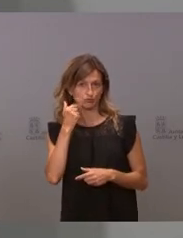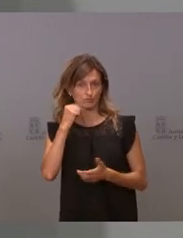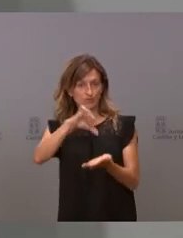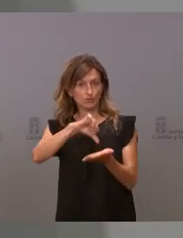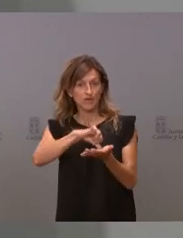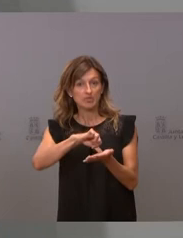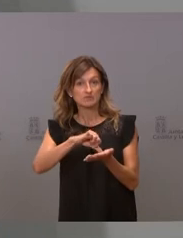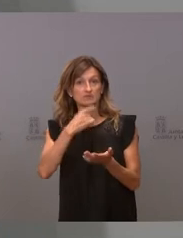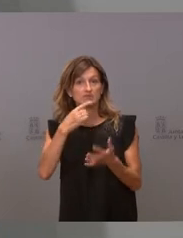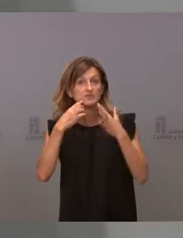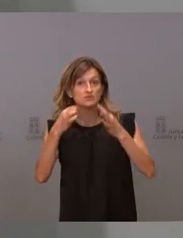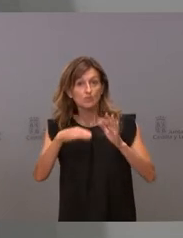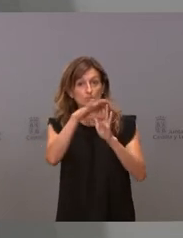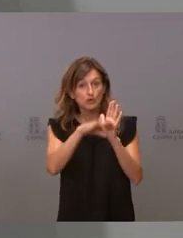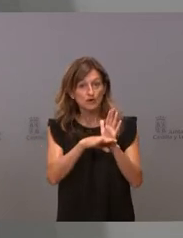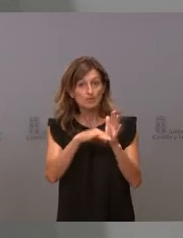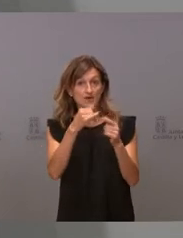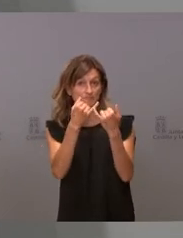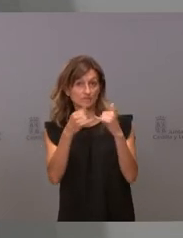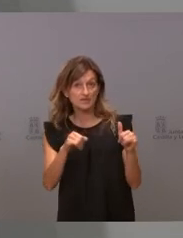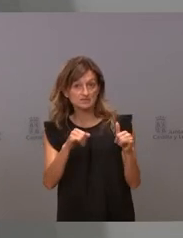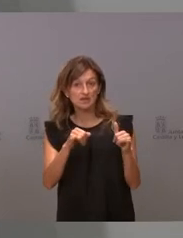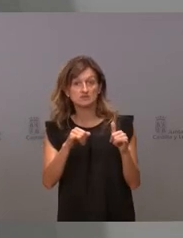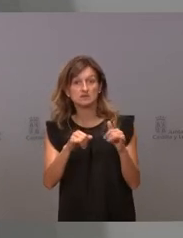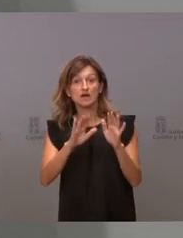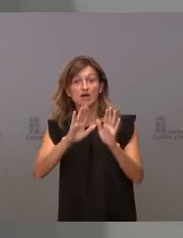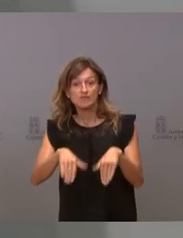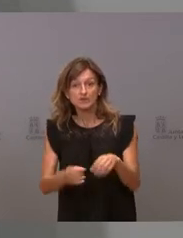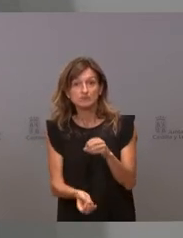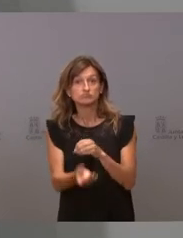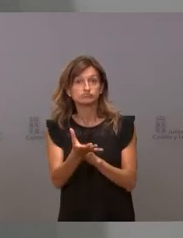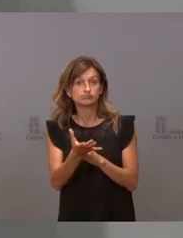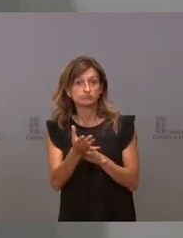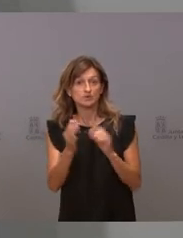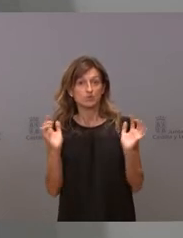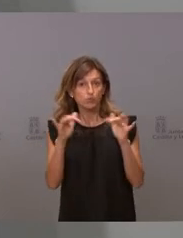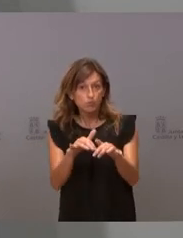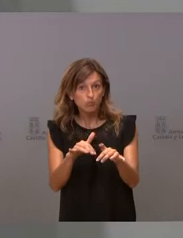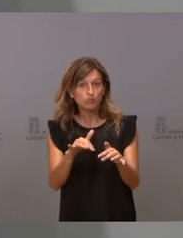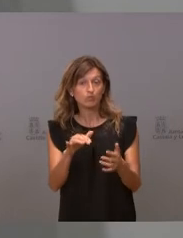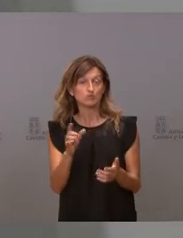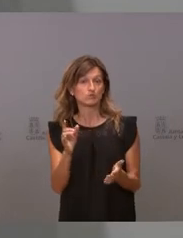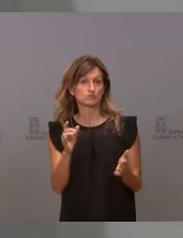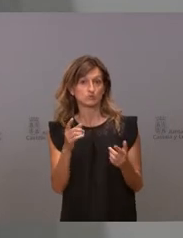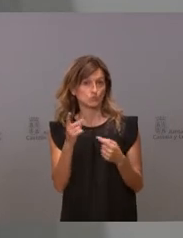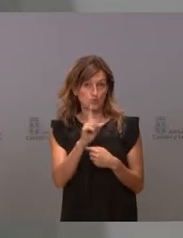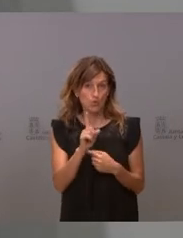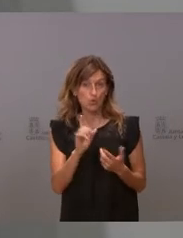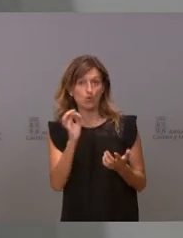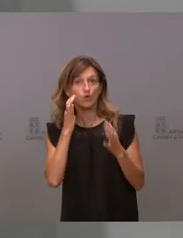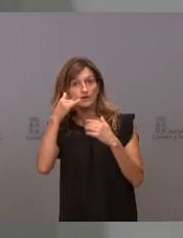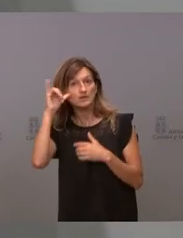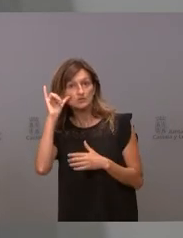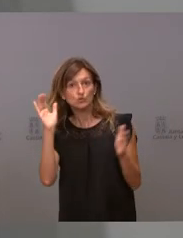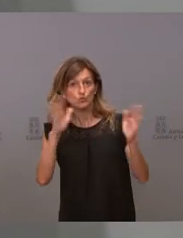Podemos asegurar que con este programa de ferias no se van a producir escenas de aglomeraciones, de riesgo